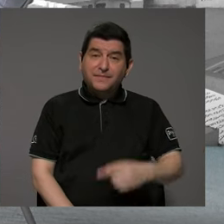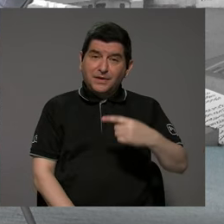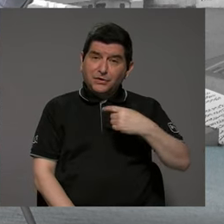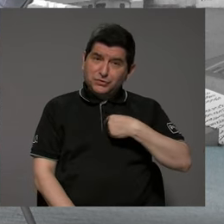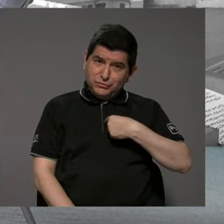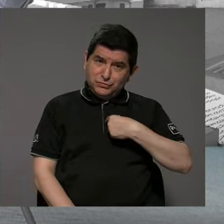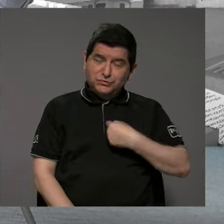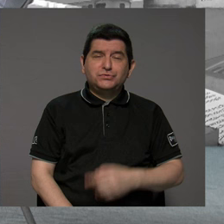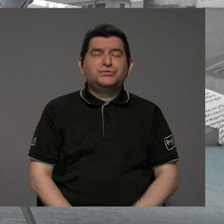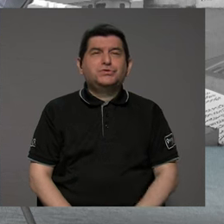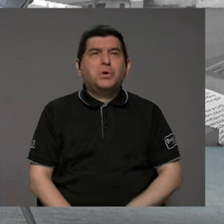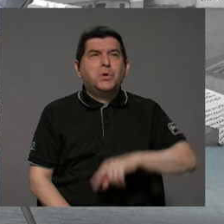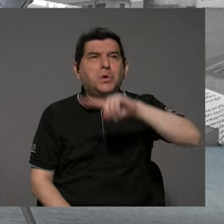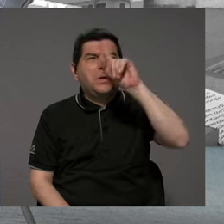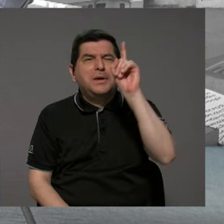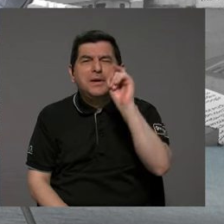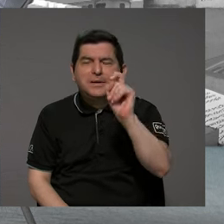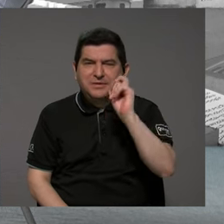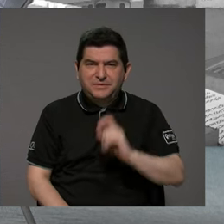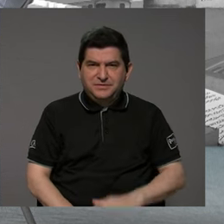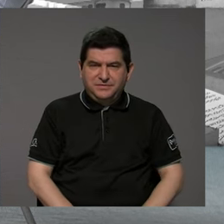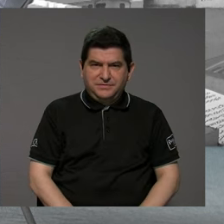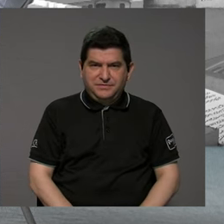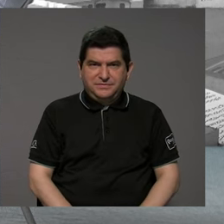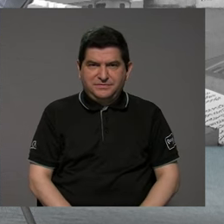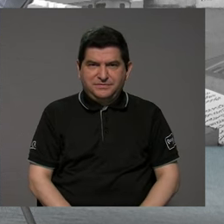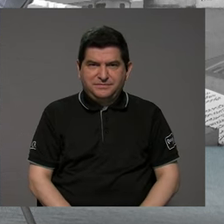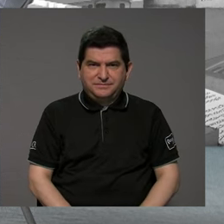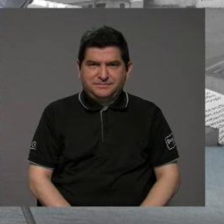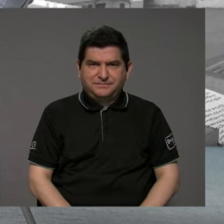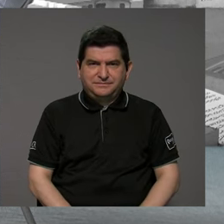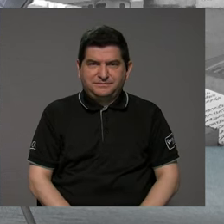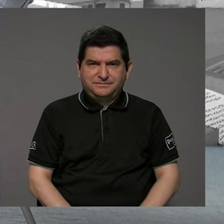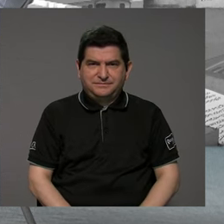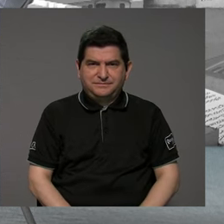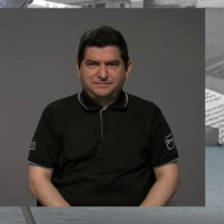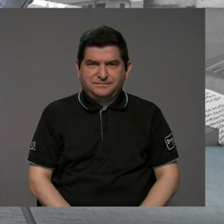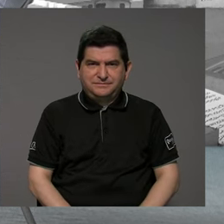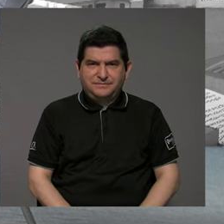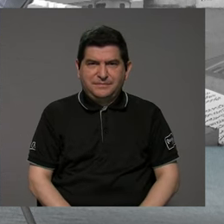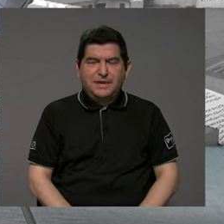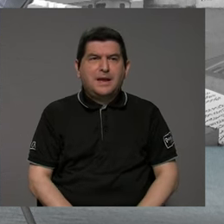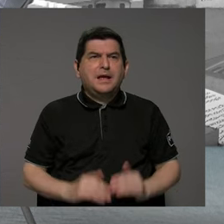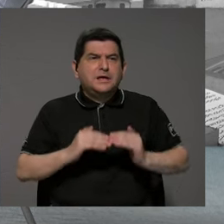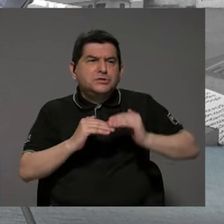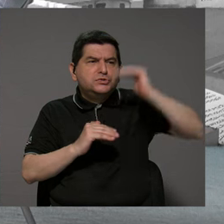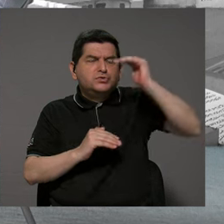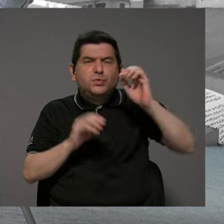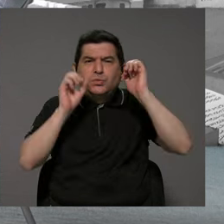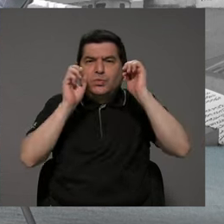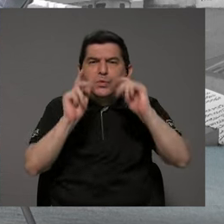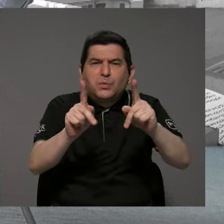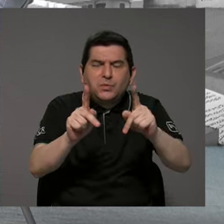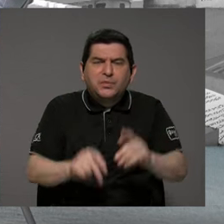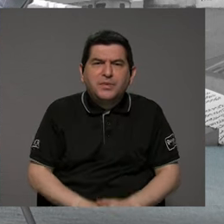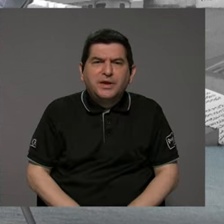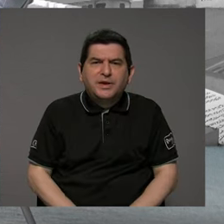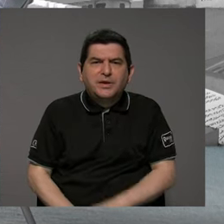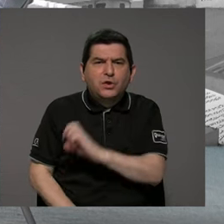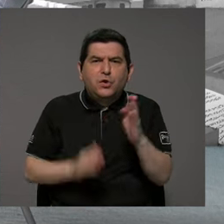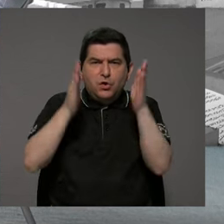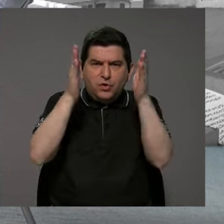Yo querría preguntarle qué mayores oportunidades deberían tener los